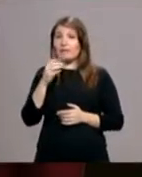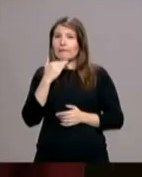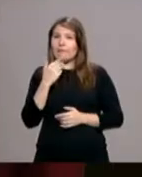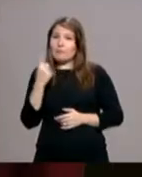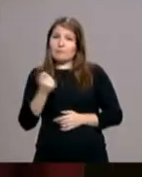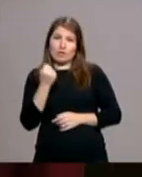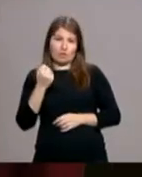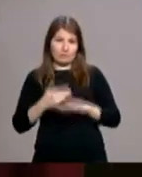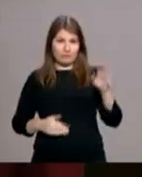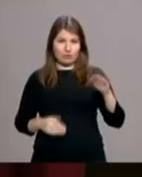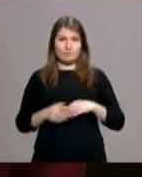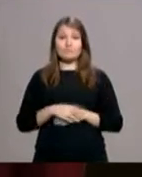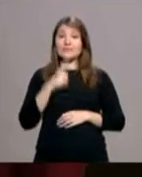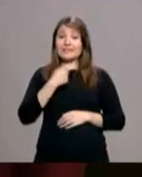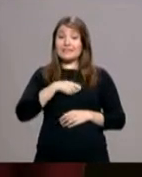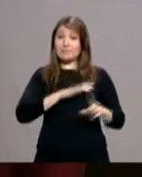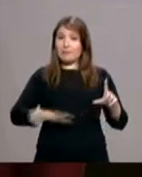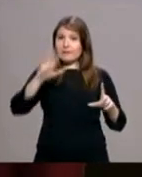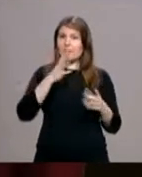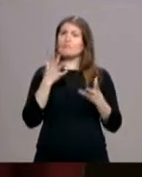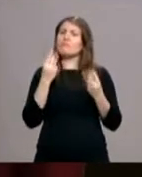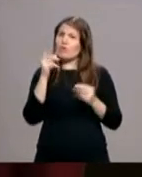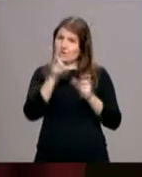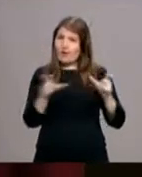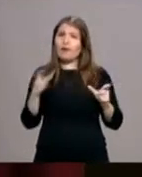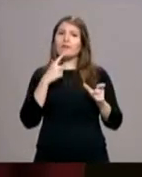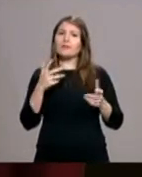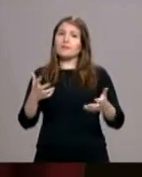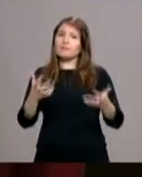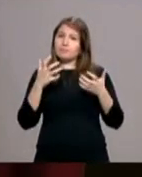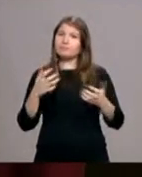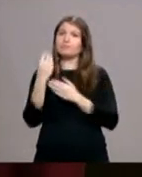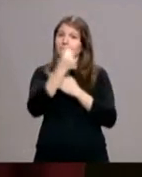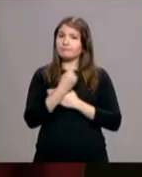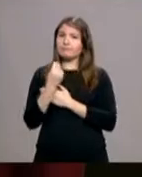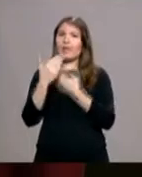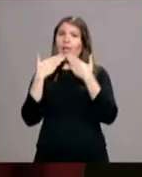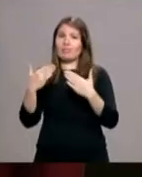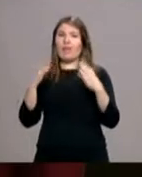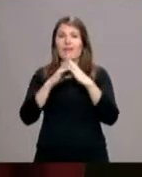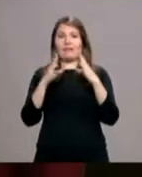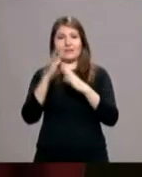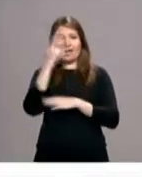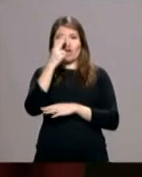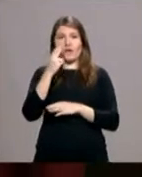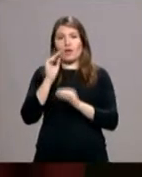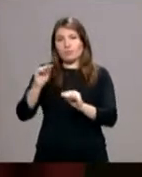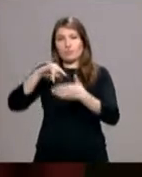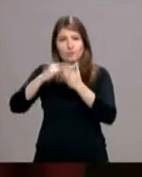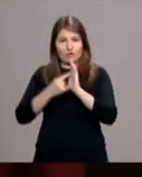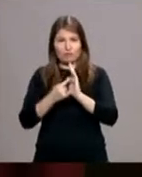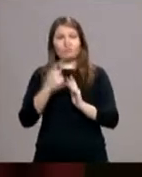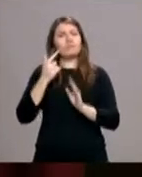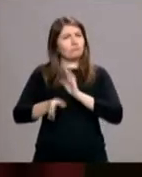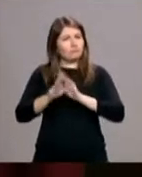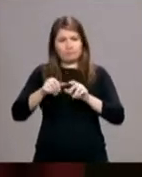millones de personas en nuestro país que son beneficiarios de todas las labores que realiza la Iglesia Católica. Y seguiremos